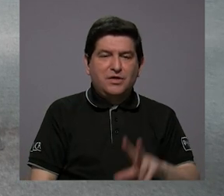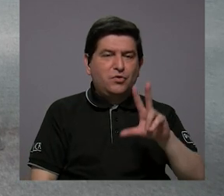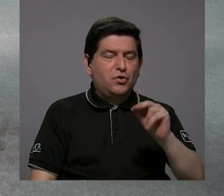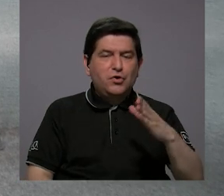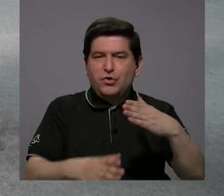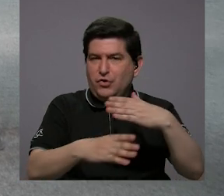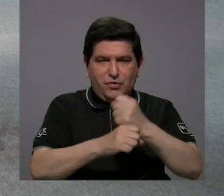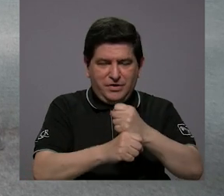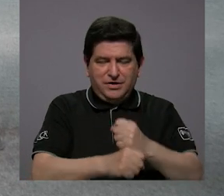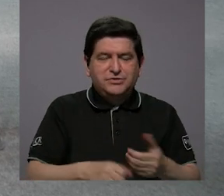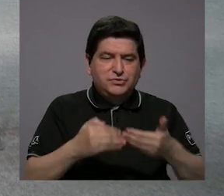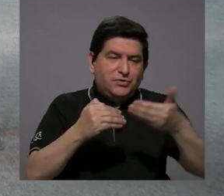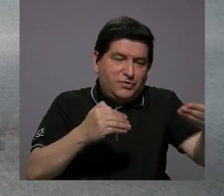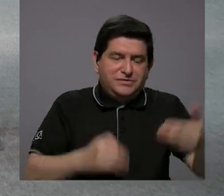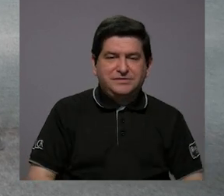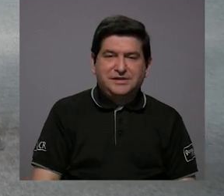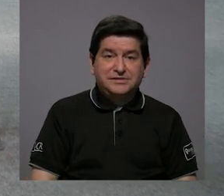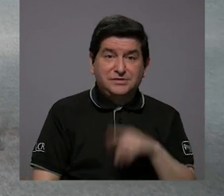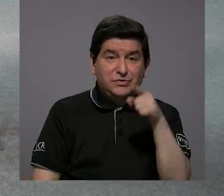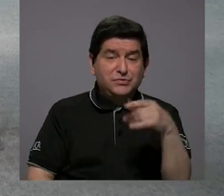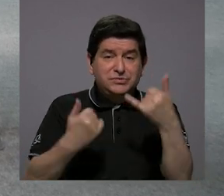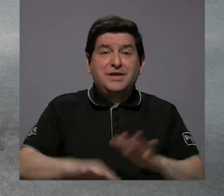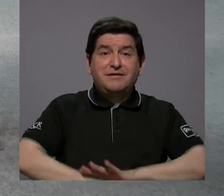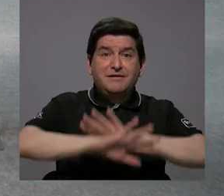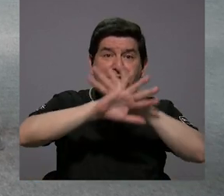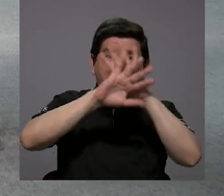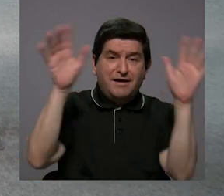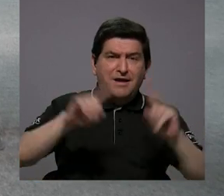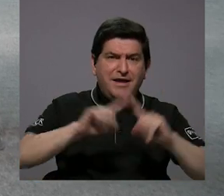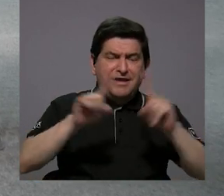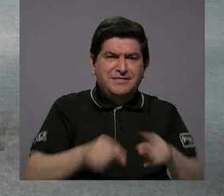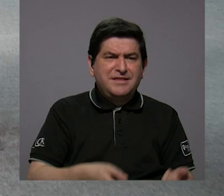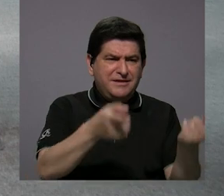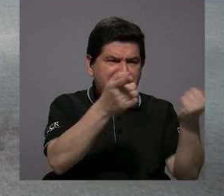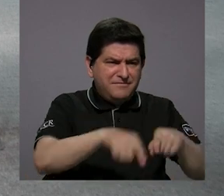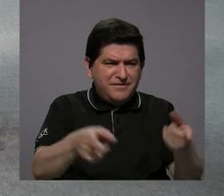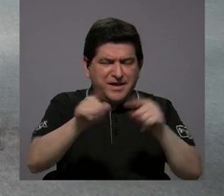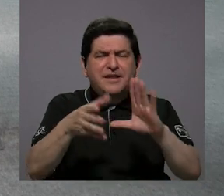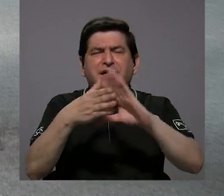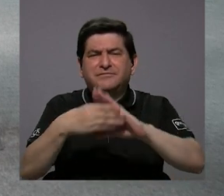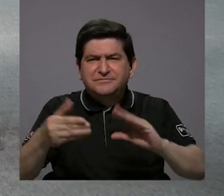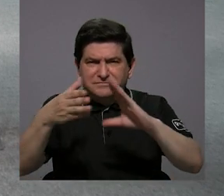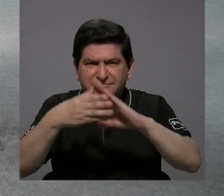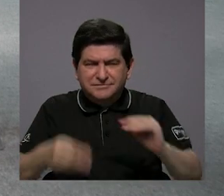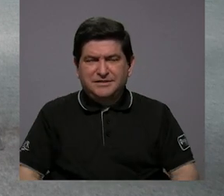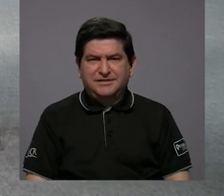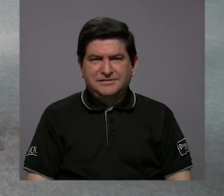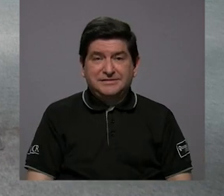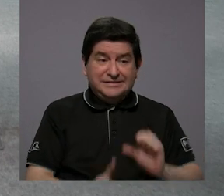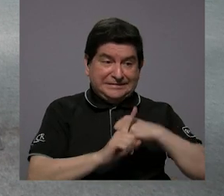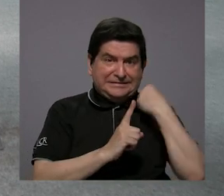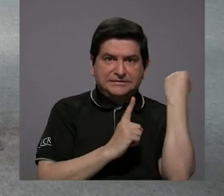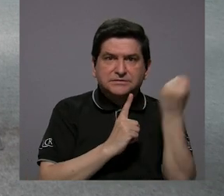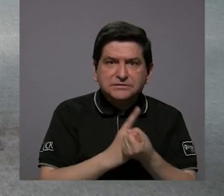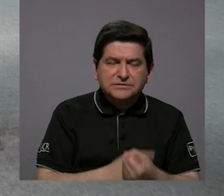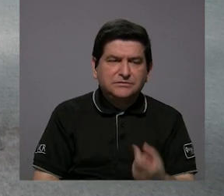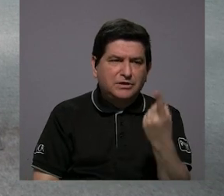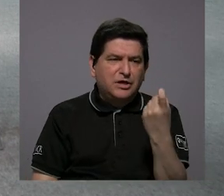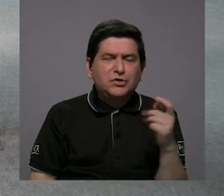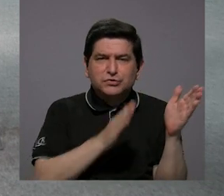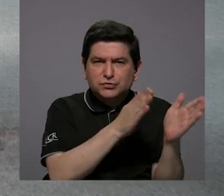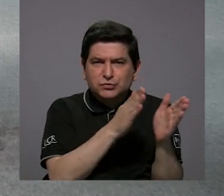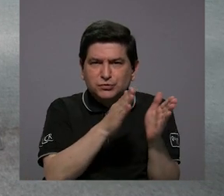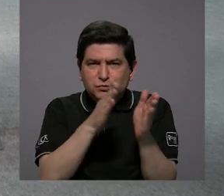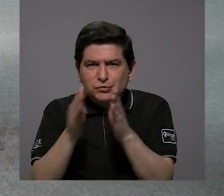de lo que no se ha hecho y ahí lo estamos, usted lo ha dejado expuesto en muchos de los casos que nos ha contado, cómo está la situación,